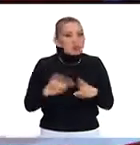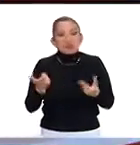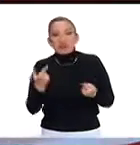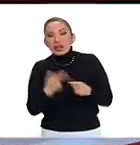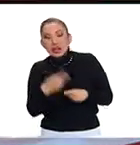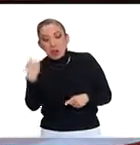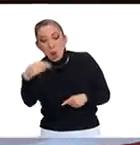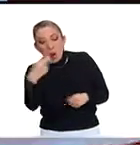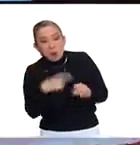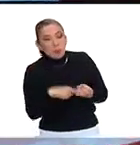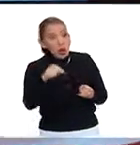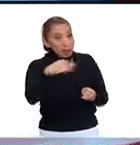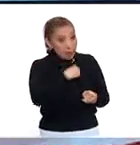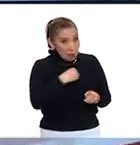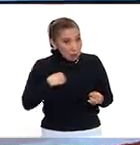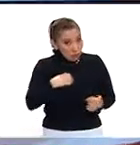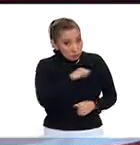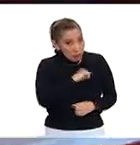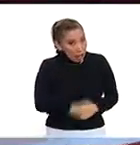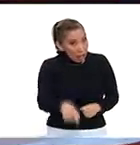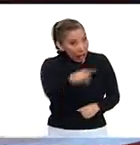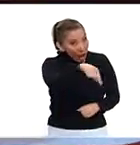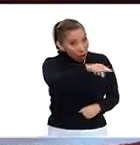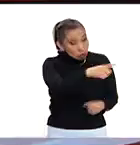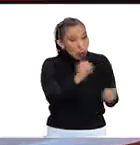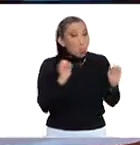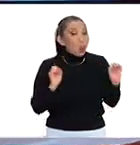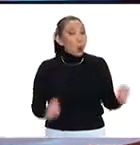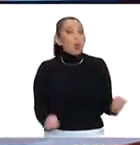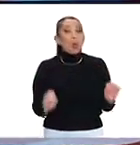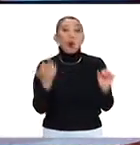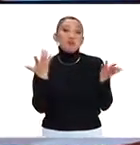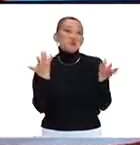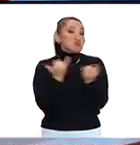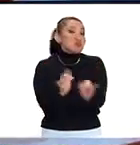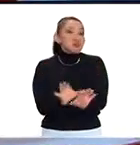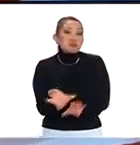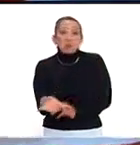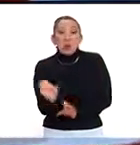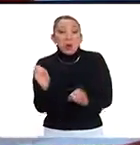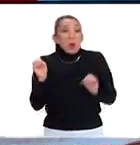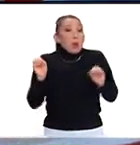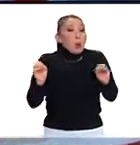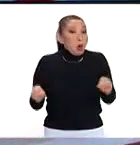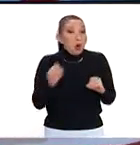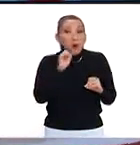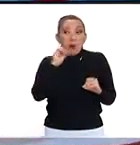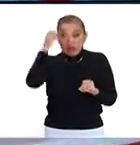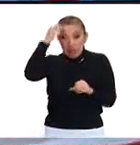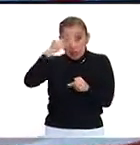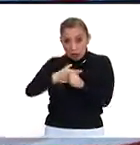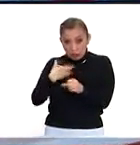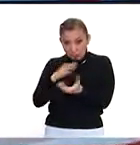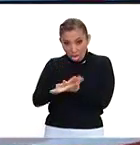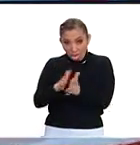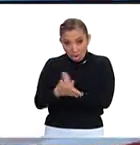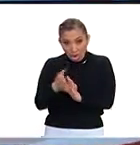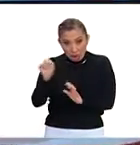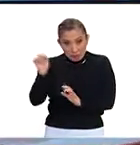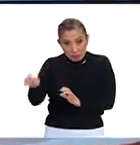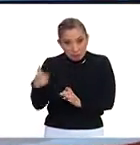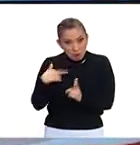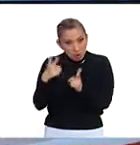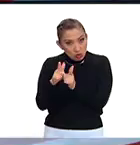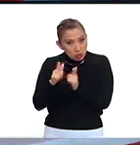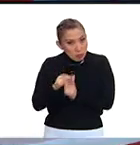quiénes son, forman parte de grupos criminales, y si están relacionados también los extranjeros o forman parte de